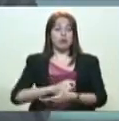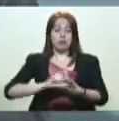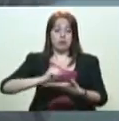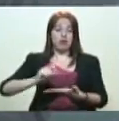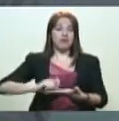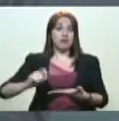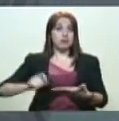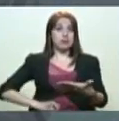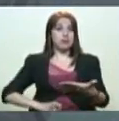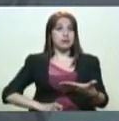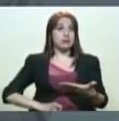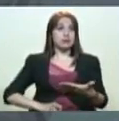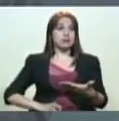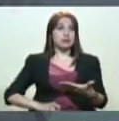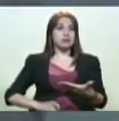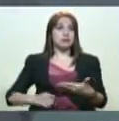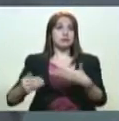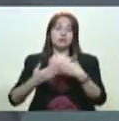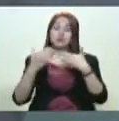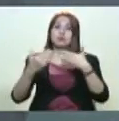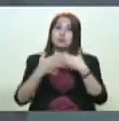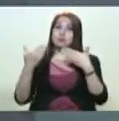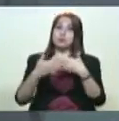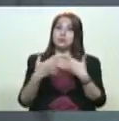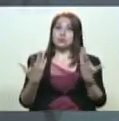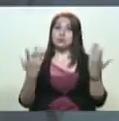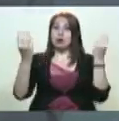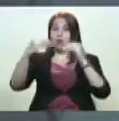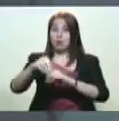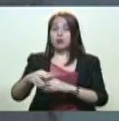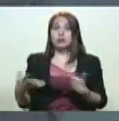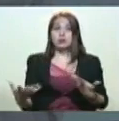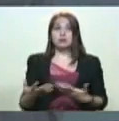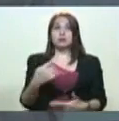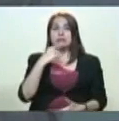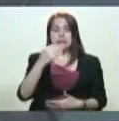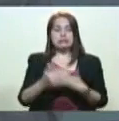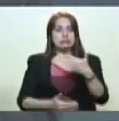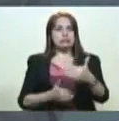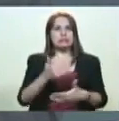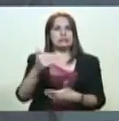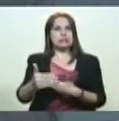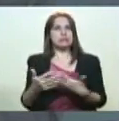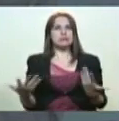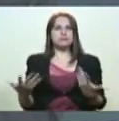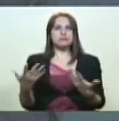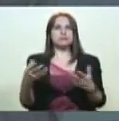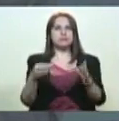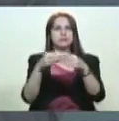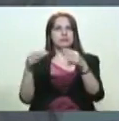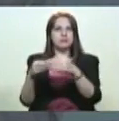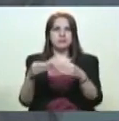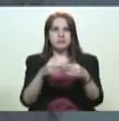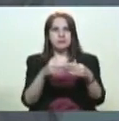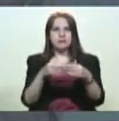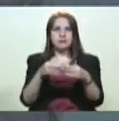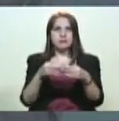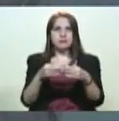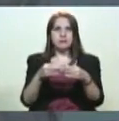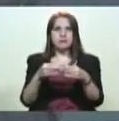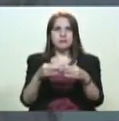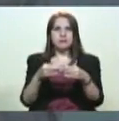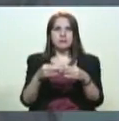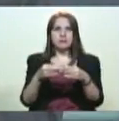llegar a ese, digamos, a ese consenso, entre comillas, pues que esas posiciones extremas que tienen estos, digamos,